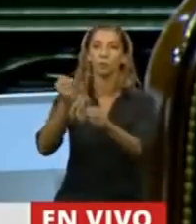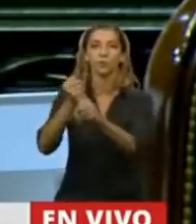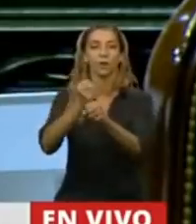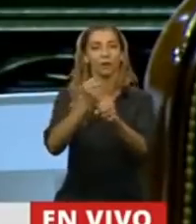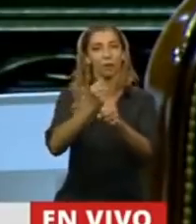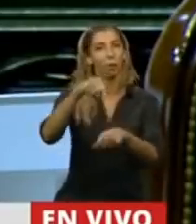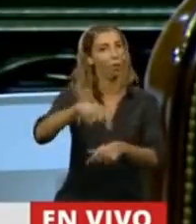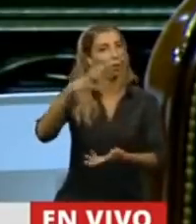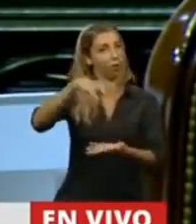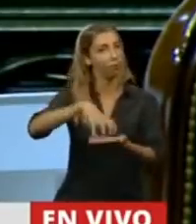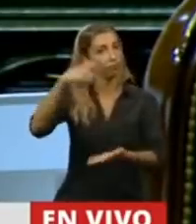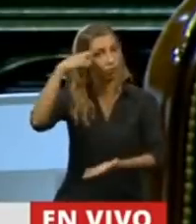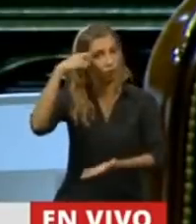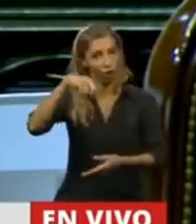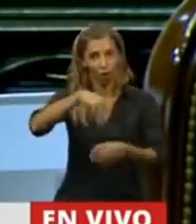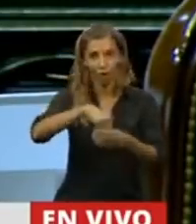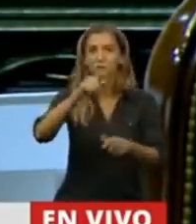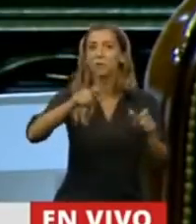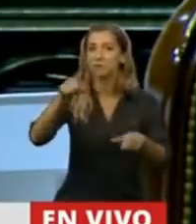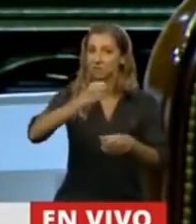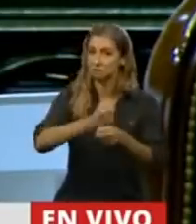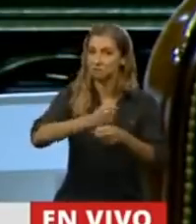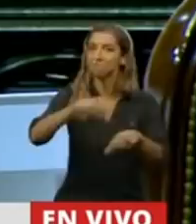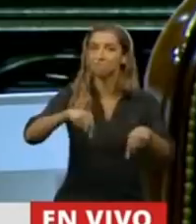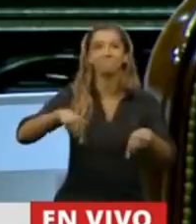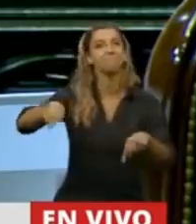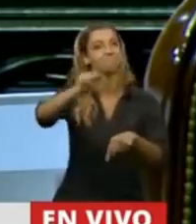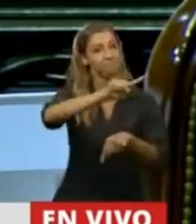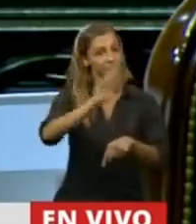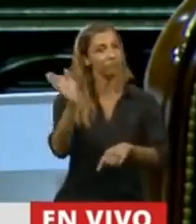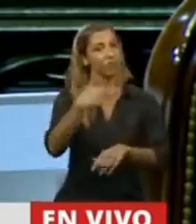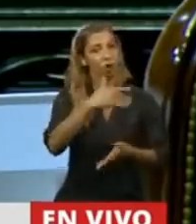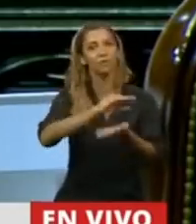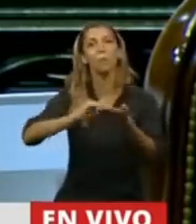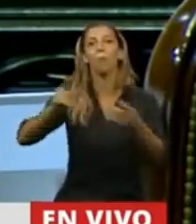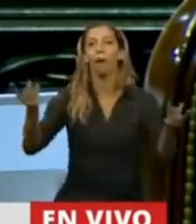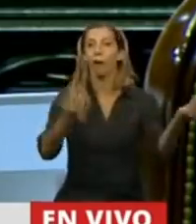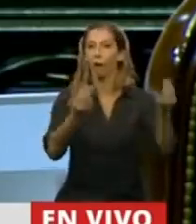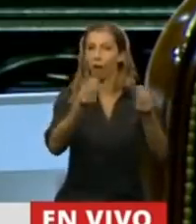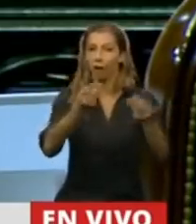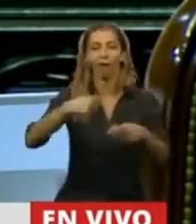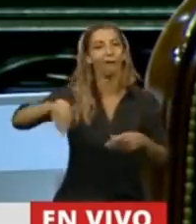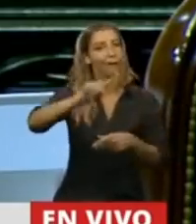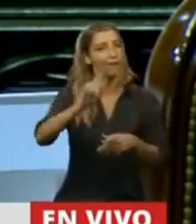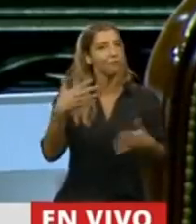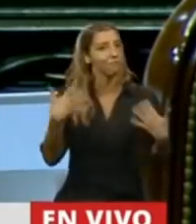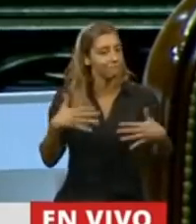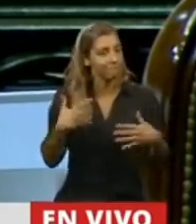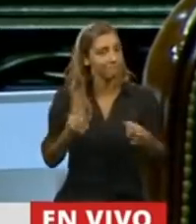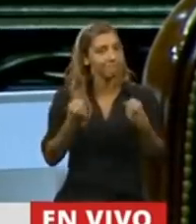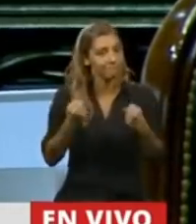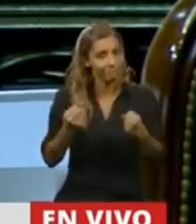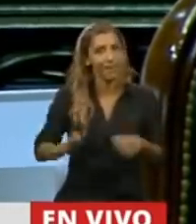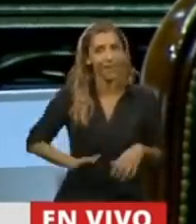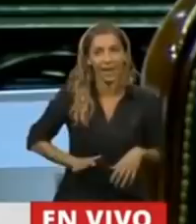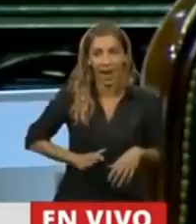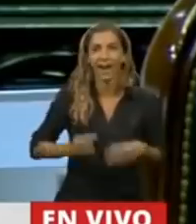Congreso por las ganas que le ponen, porque también sé que cuando vuelvan a sus casas van a tener que